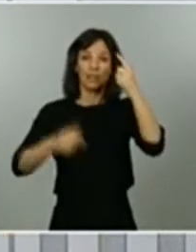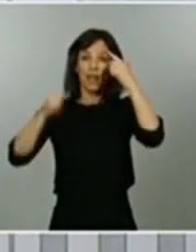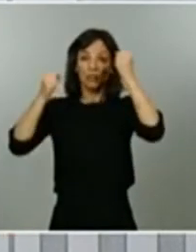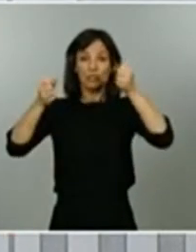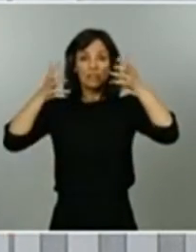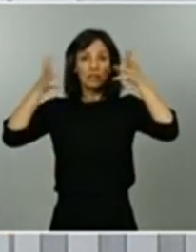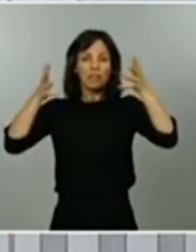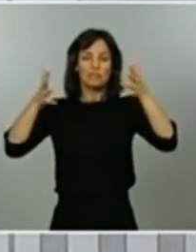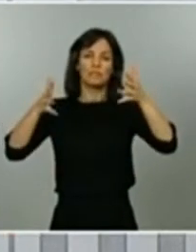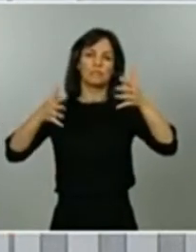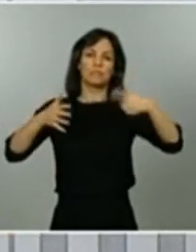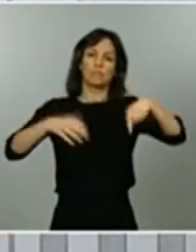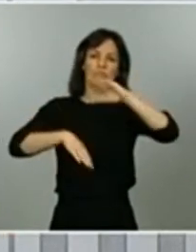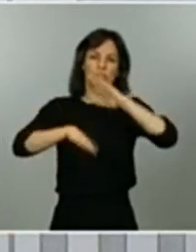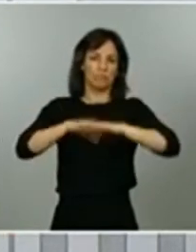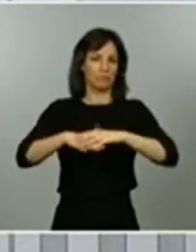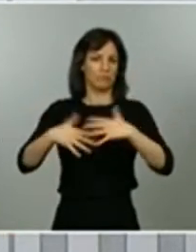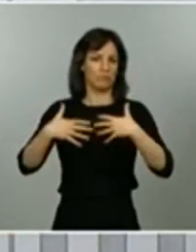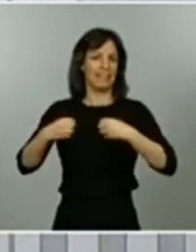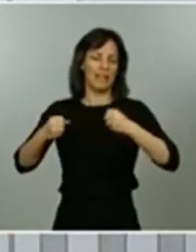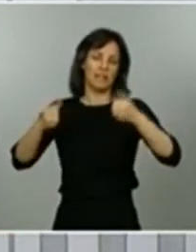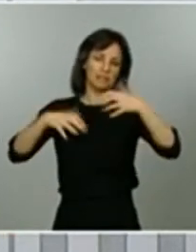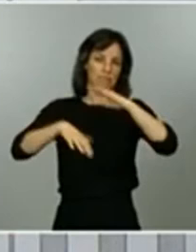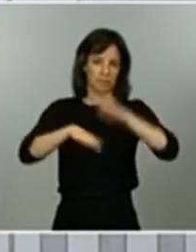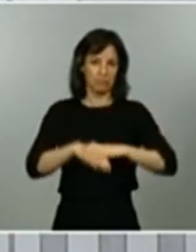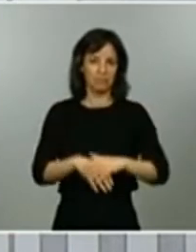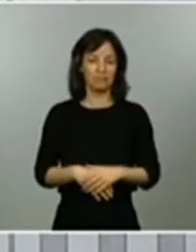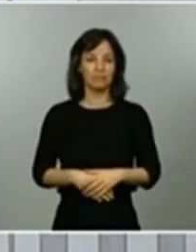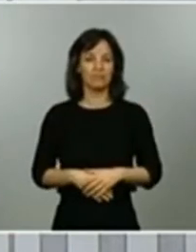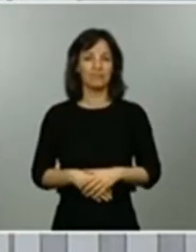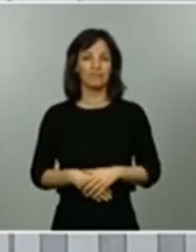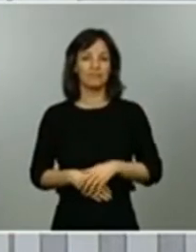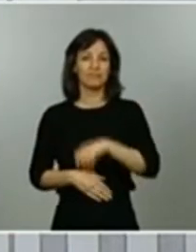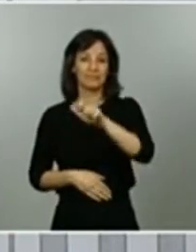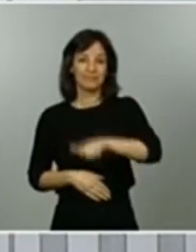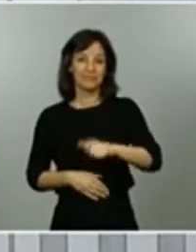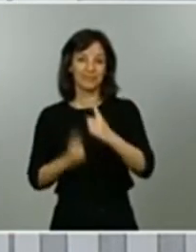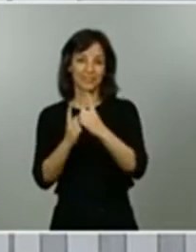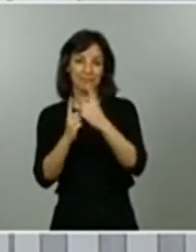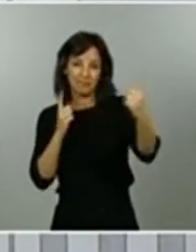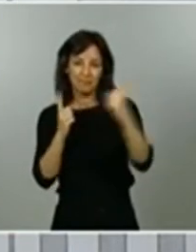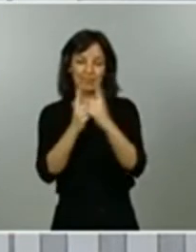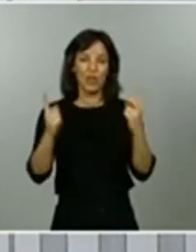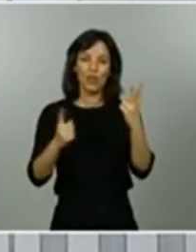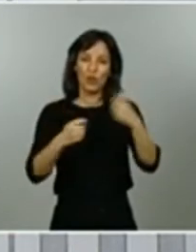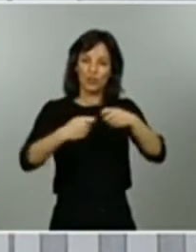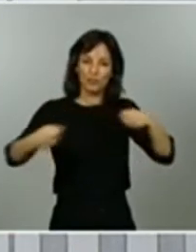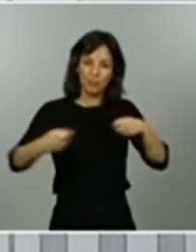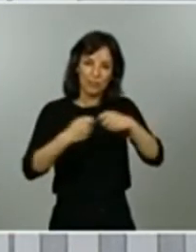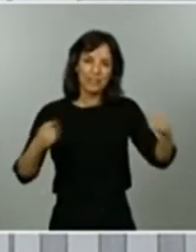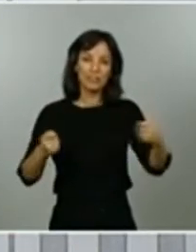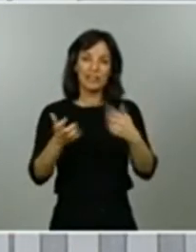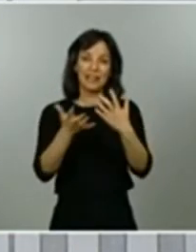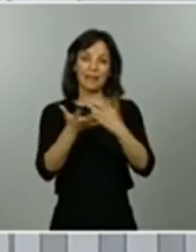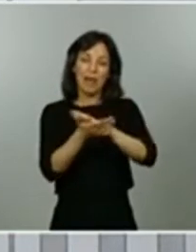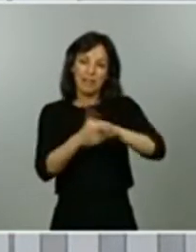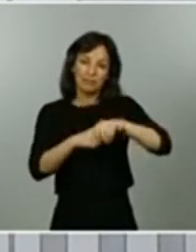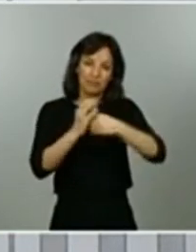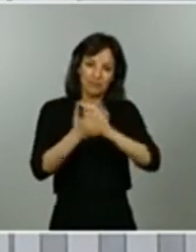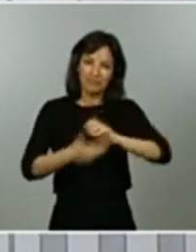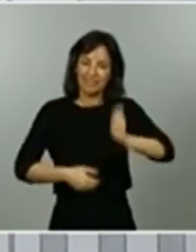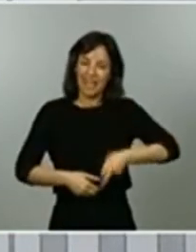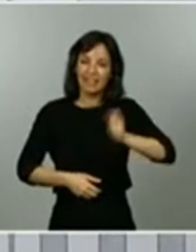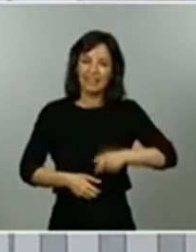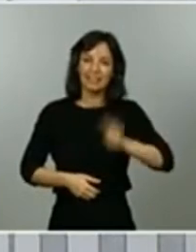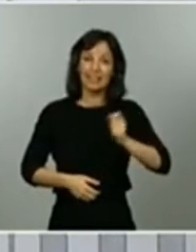interpersonal de dos metros entre nosotros, el lavado frecuente de manos y la higiene en los espacios